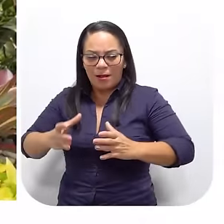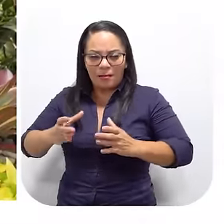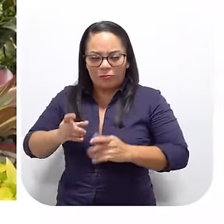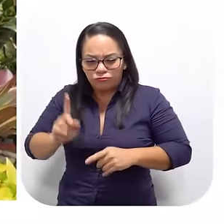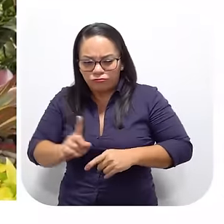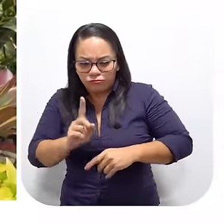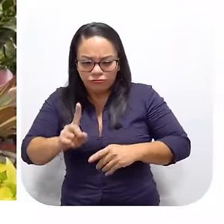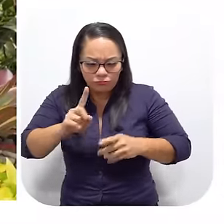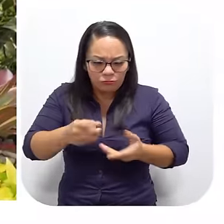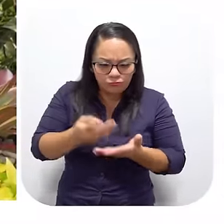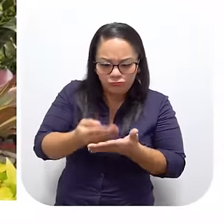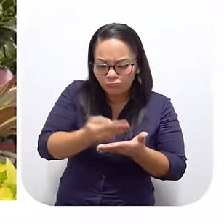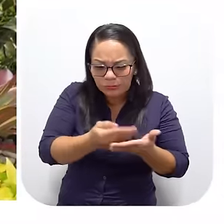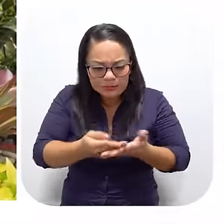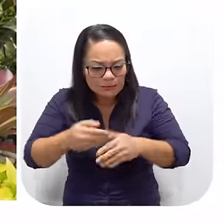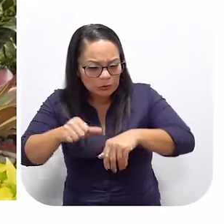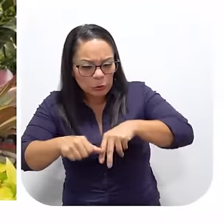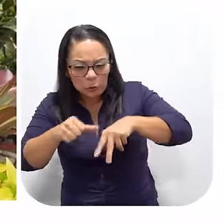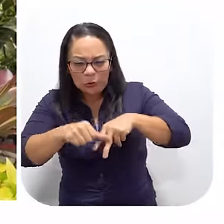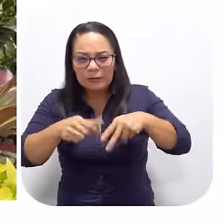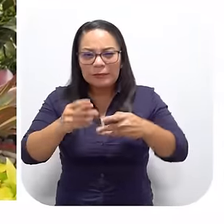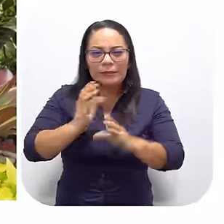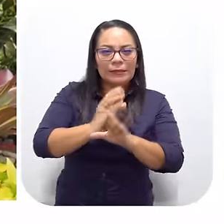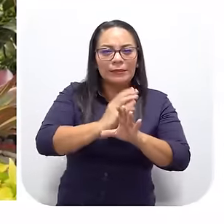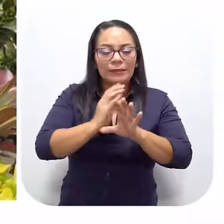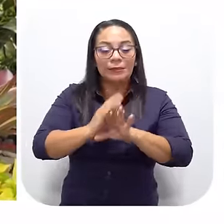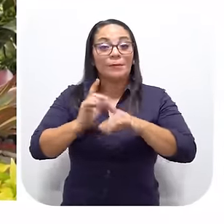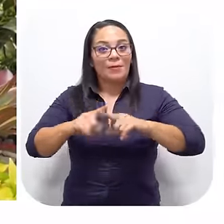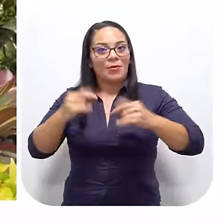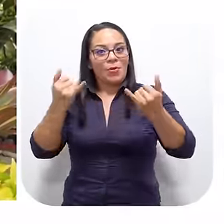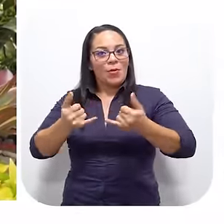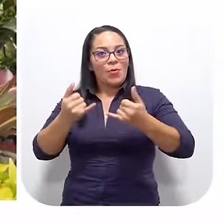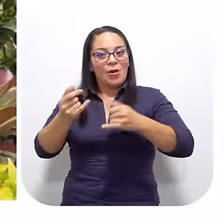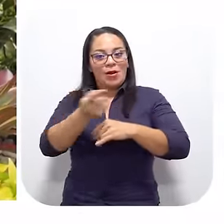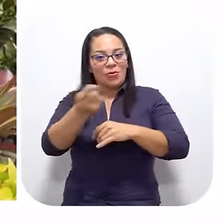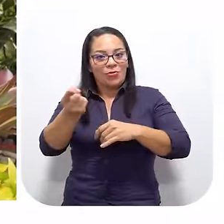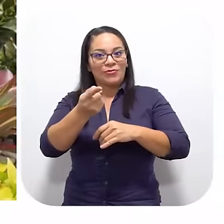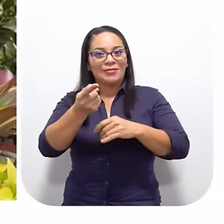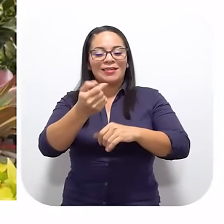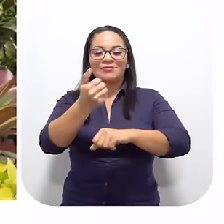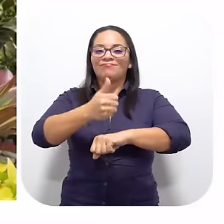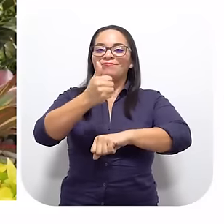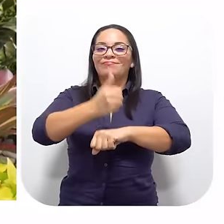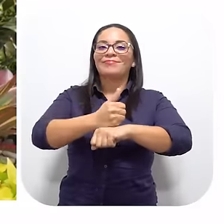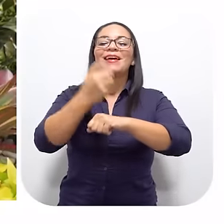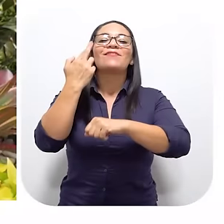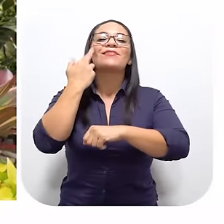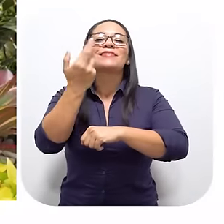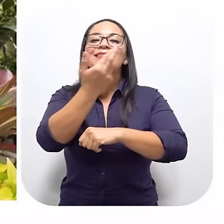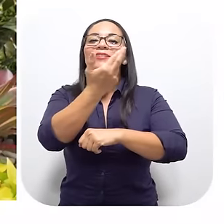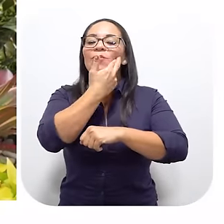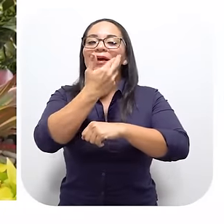con una pala Y un balde En un anglar Ahí jugándose No cortarse Etcétera Ahora ustedes Tienen un